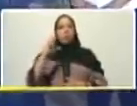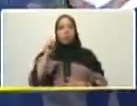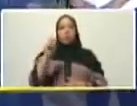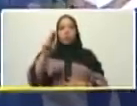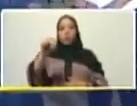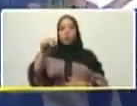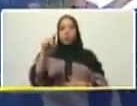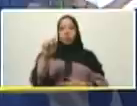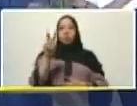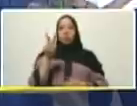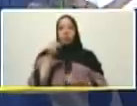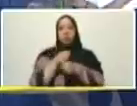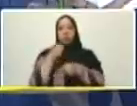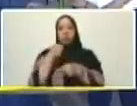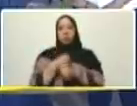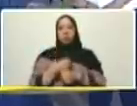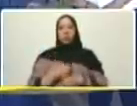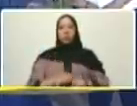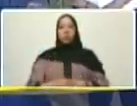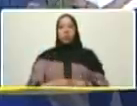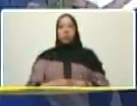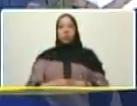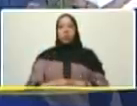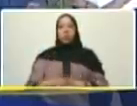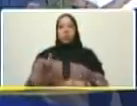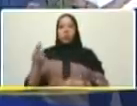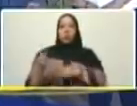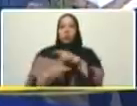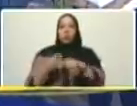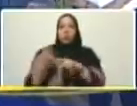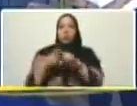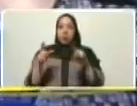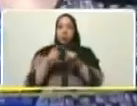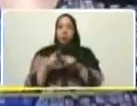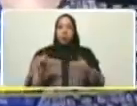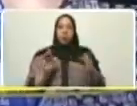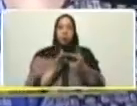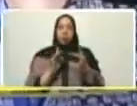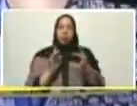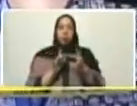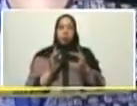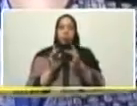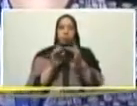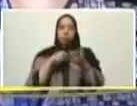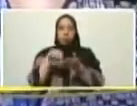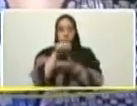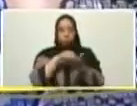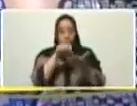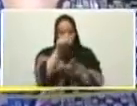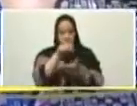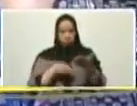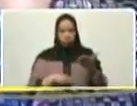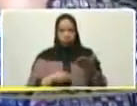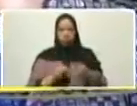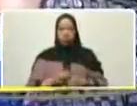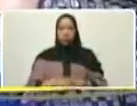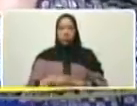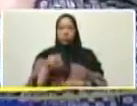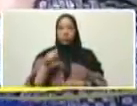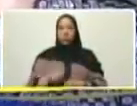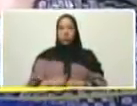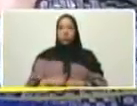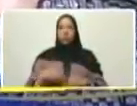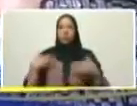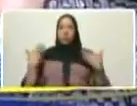esa clase obrera trabajadora en los diferentes convenios que se han firmado pues se le está cumpliendo también